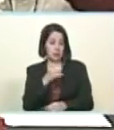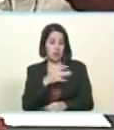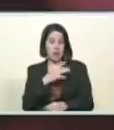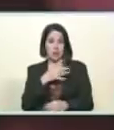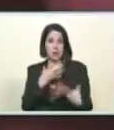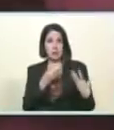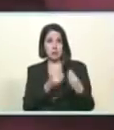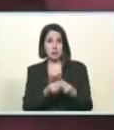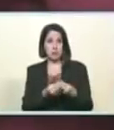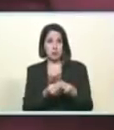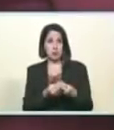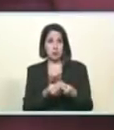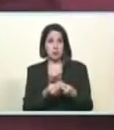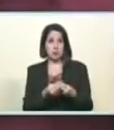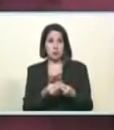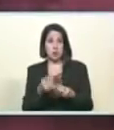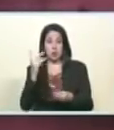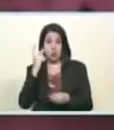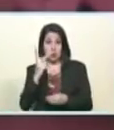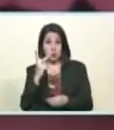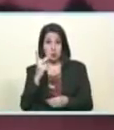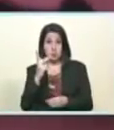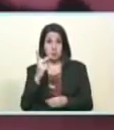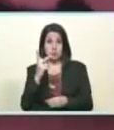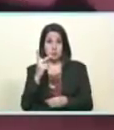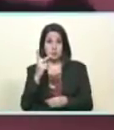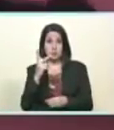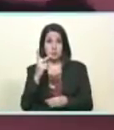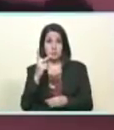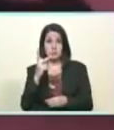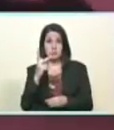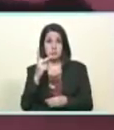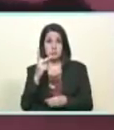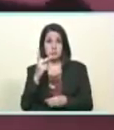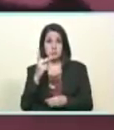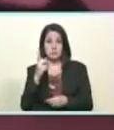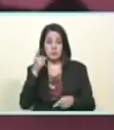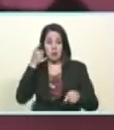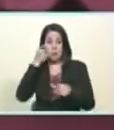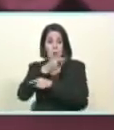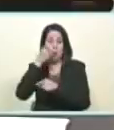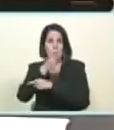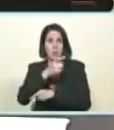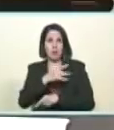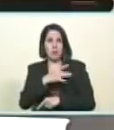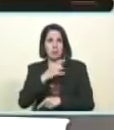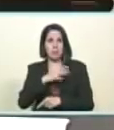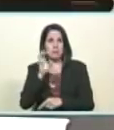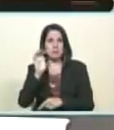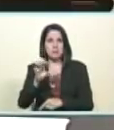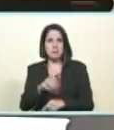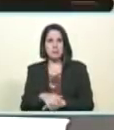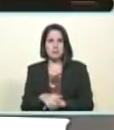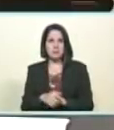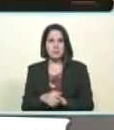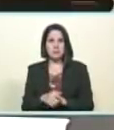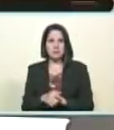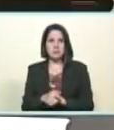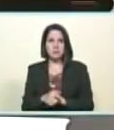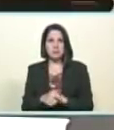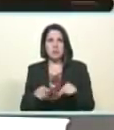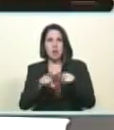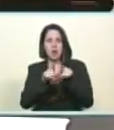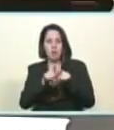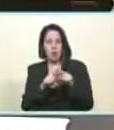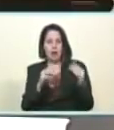patria dos programas que están bajo el mando del carnet de la patria hogares de la patria